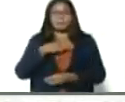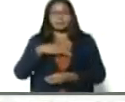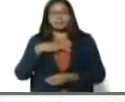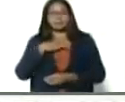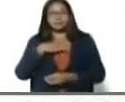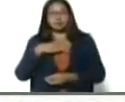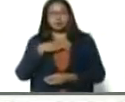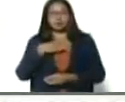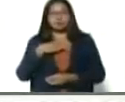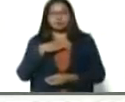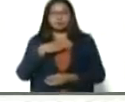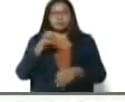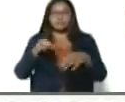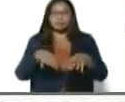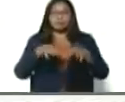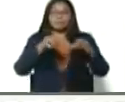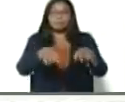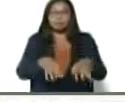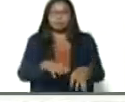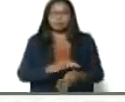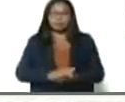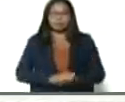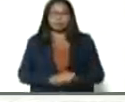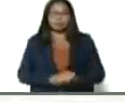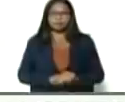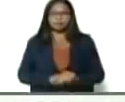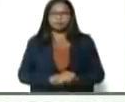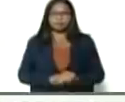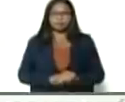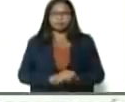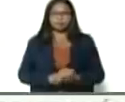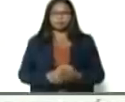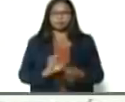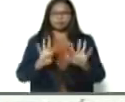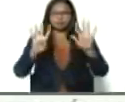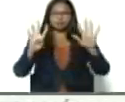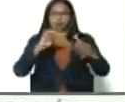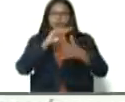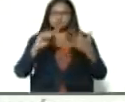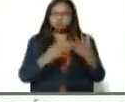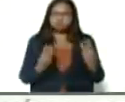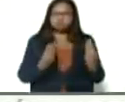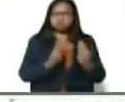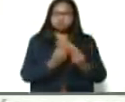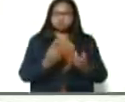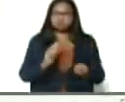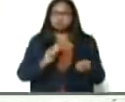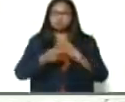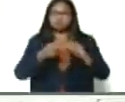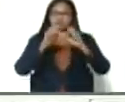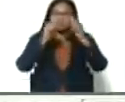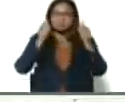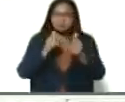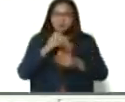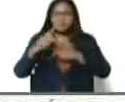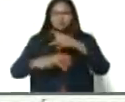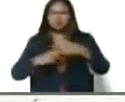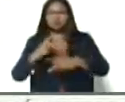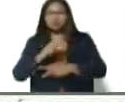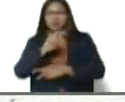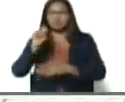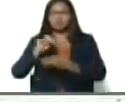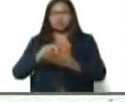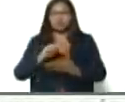Agro-Venezuela son nueve vértices que conjuntamente se convierten en un sistema productivo nacional.